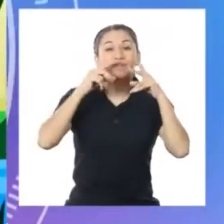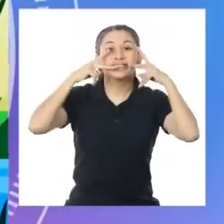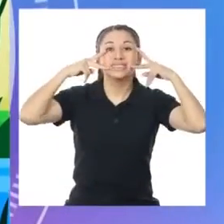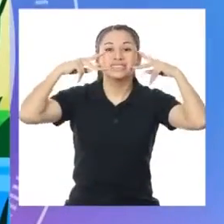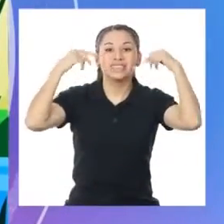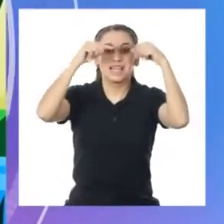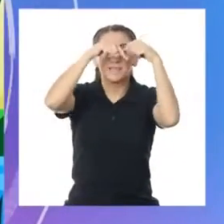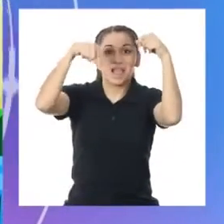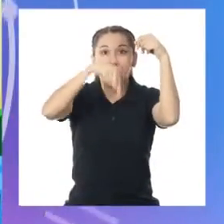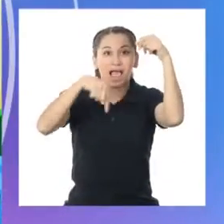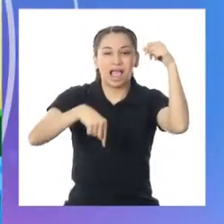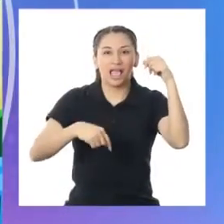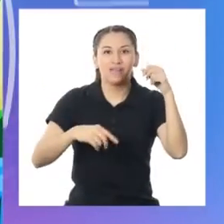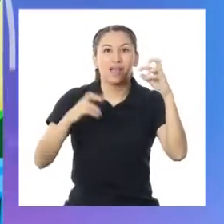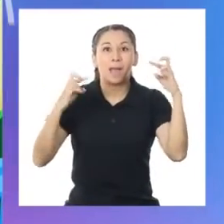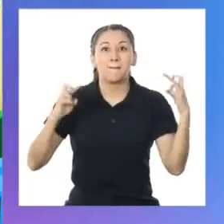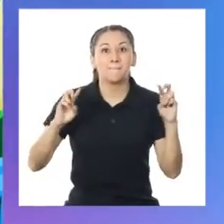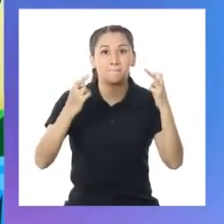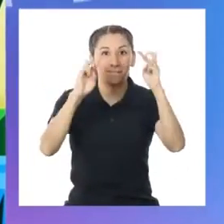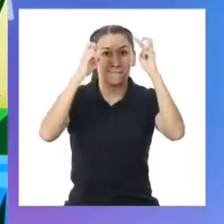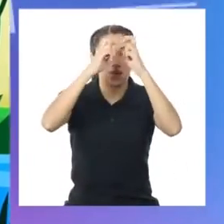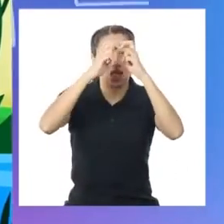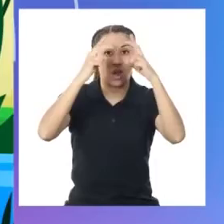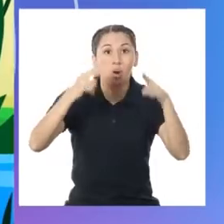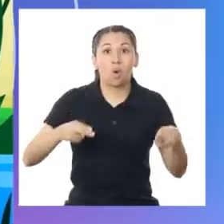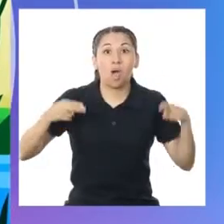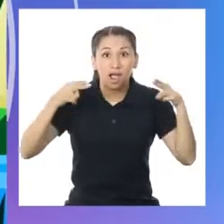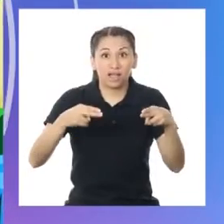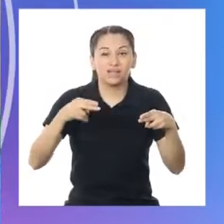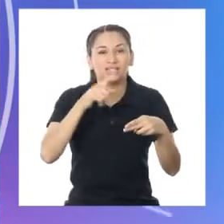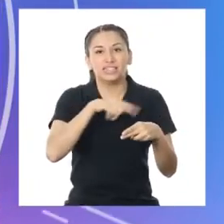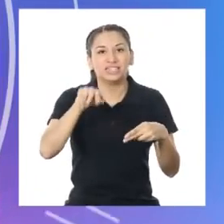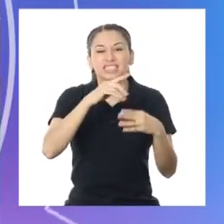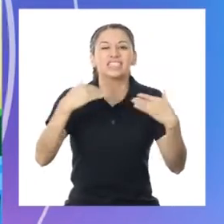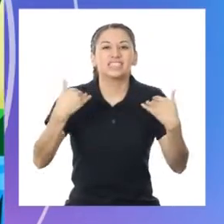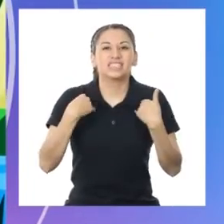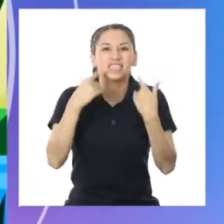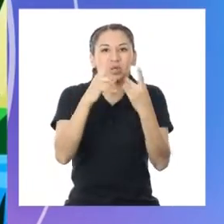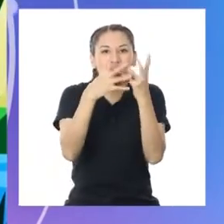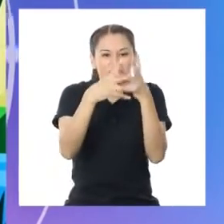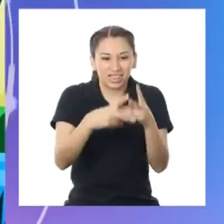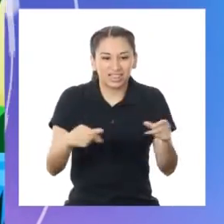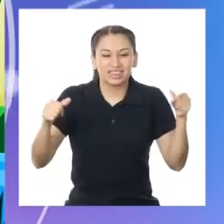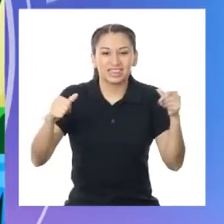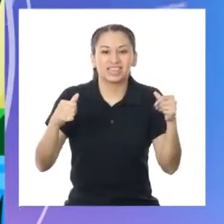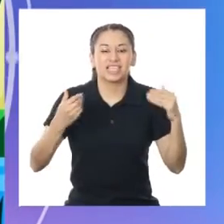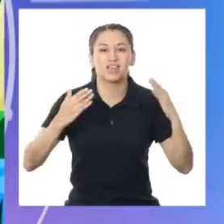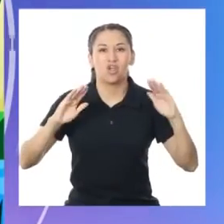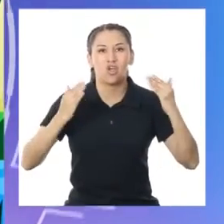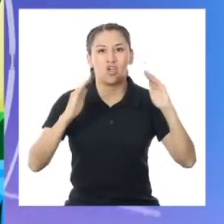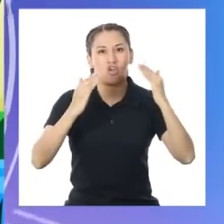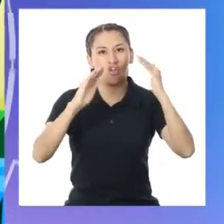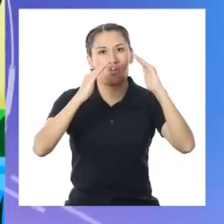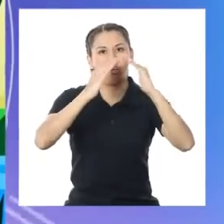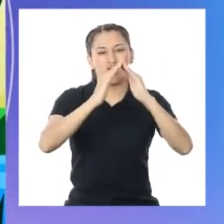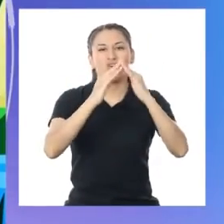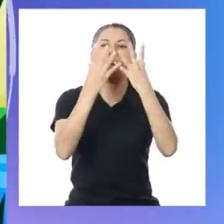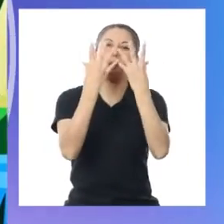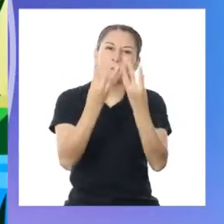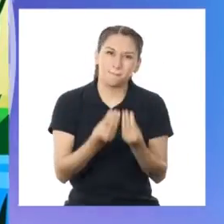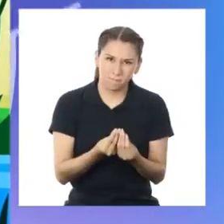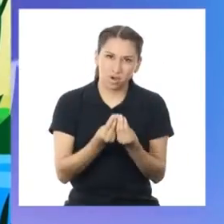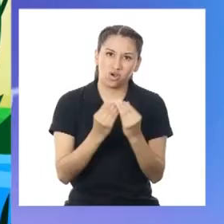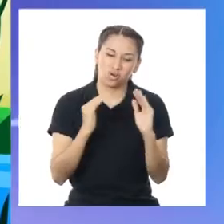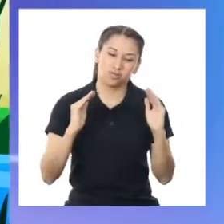en Junín, cerros de Pascua, Huánuco y Huancabelica, tienen un terreno con colinas, con pocos